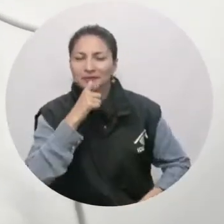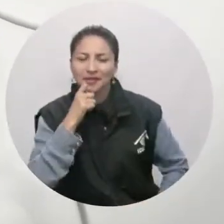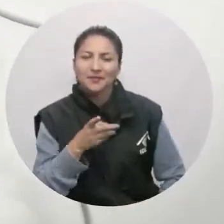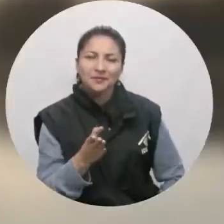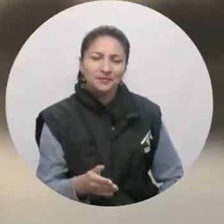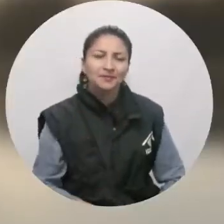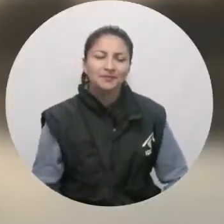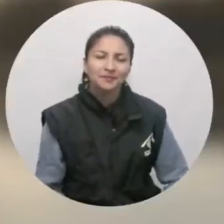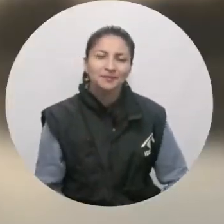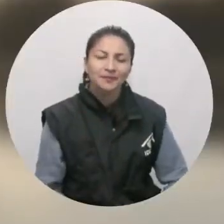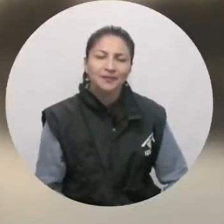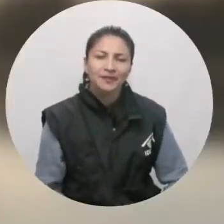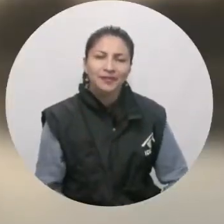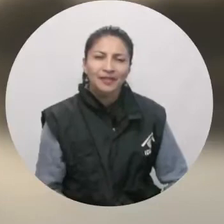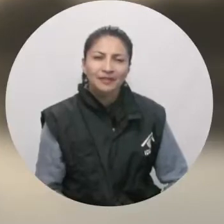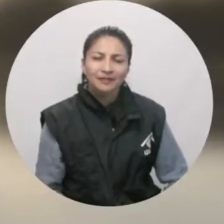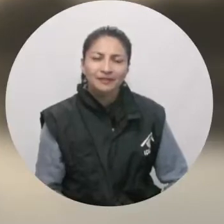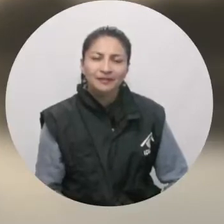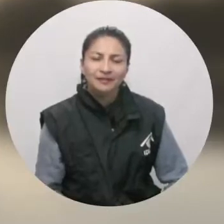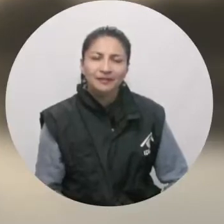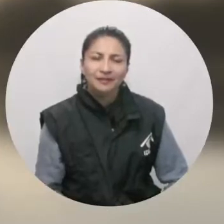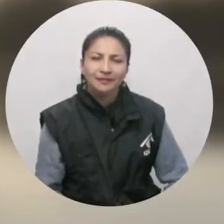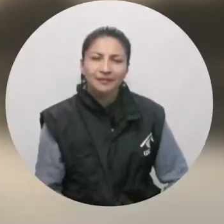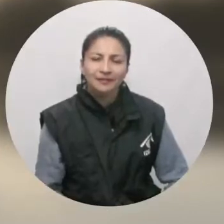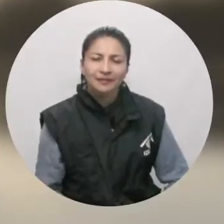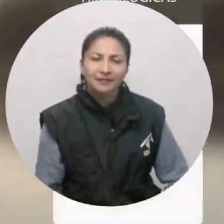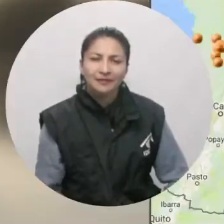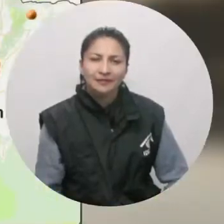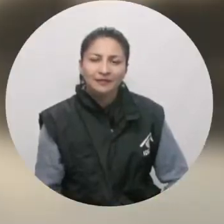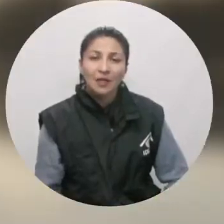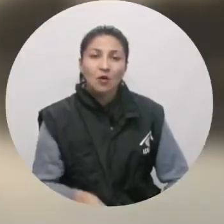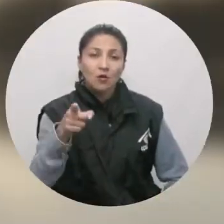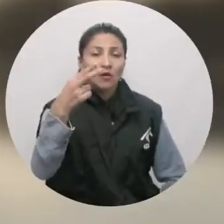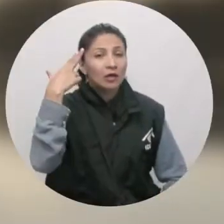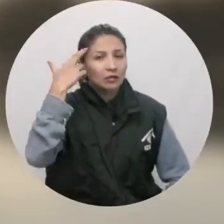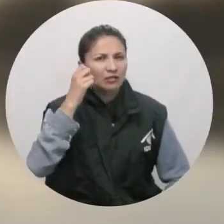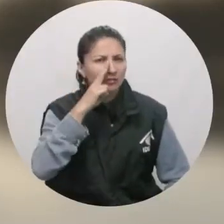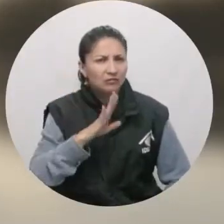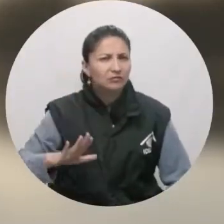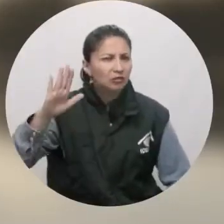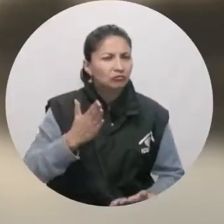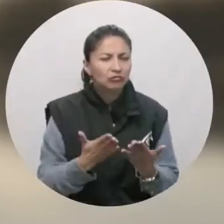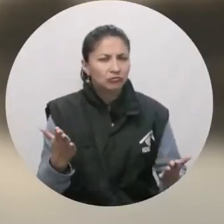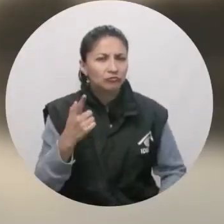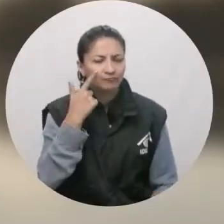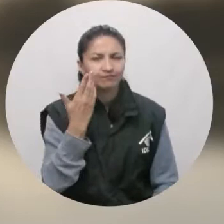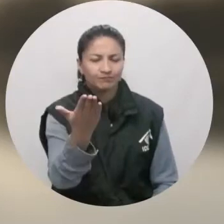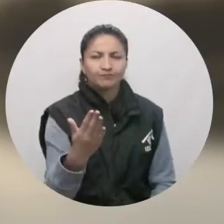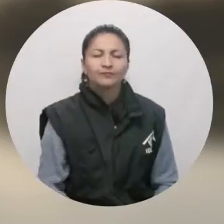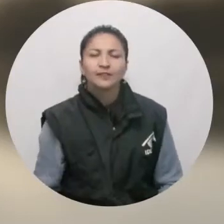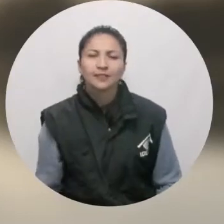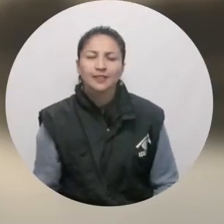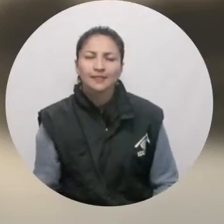Ahora, mucha atención a las principales alertas para hoy a nivel nacional. Alerta roja por crecientes en el sur del Chocó y en el Golfo de